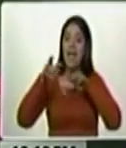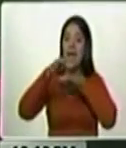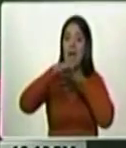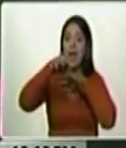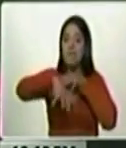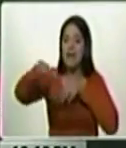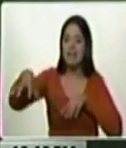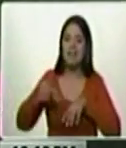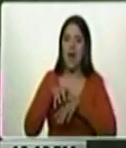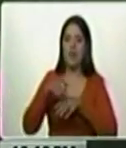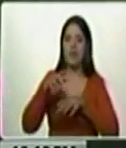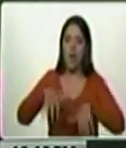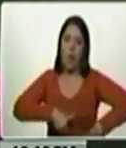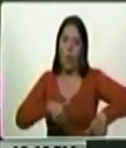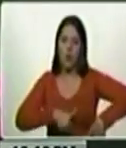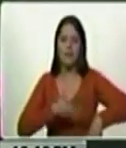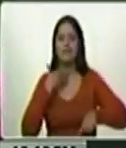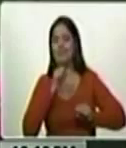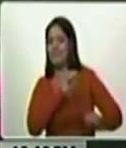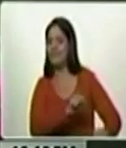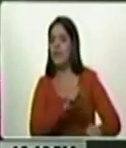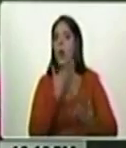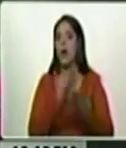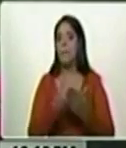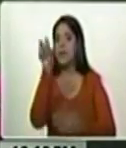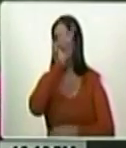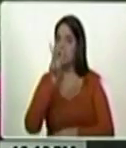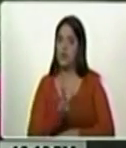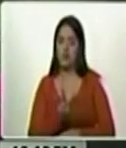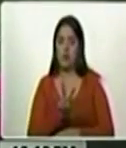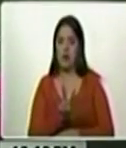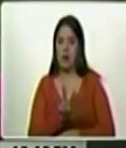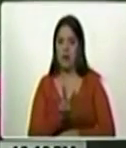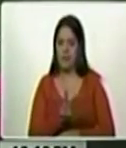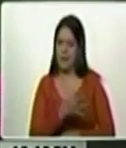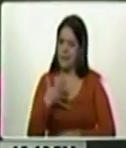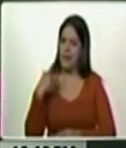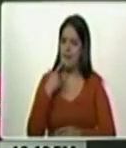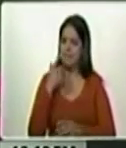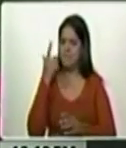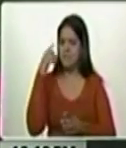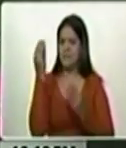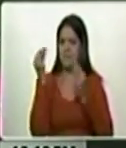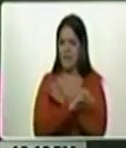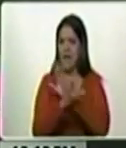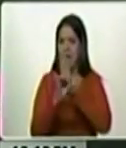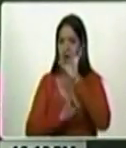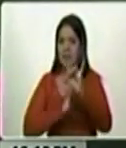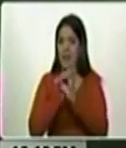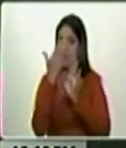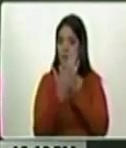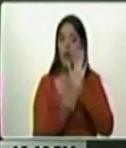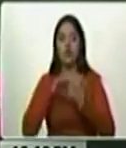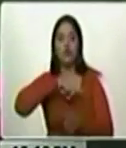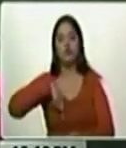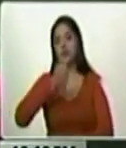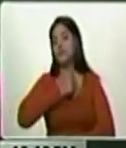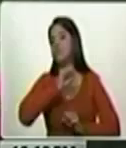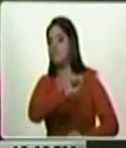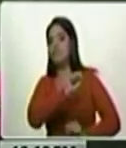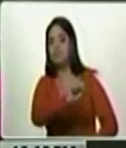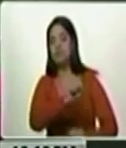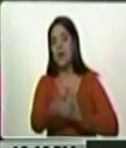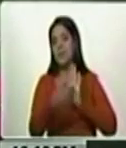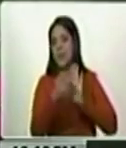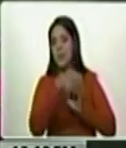Guyana rechaza las amenazas y reclamos de Venezuela que desafían el derecho internacional. Guyana se resiste a los actos de agresión de